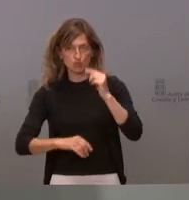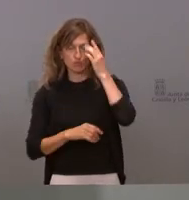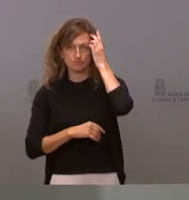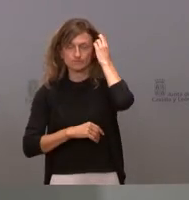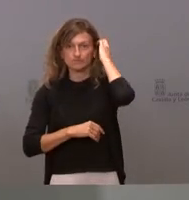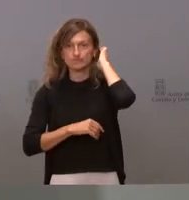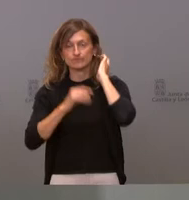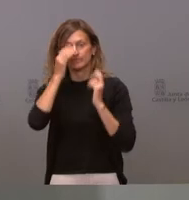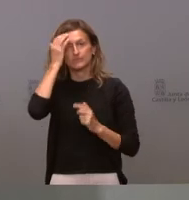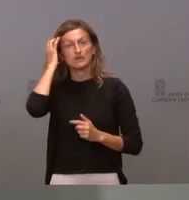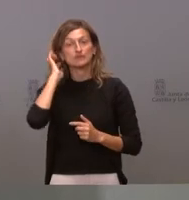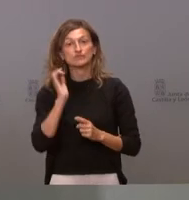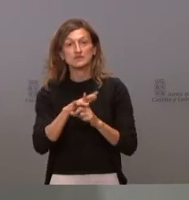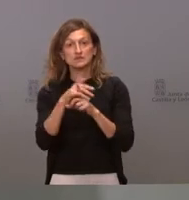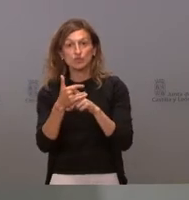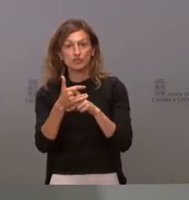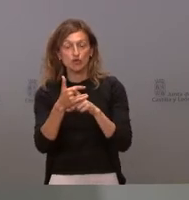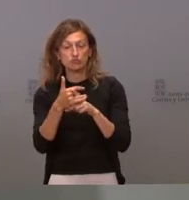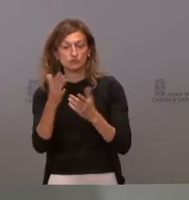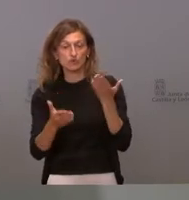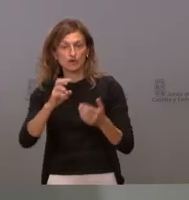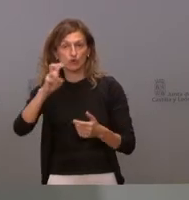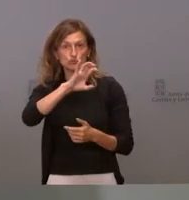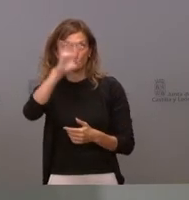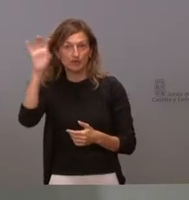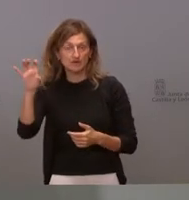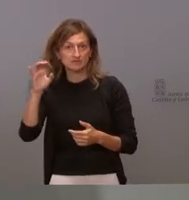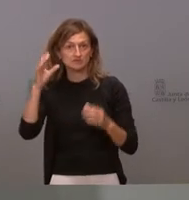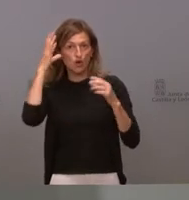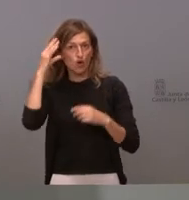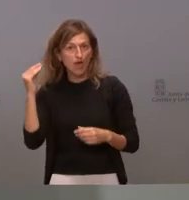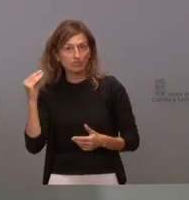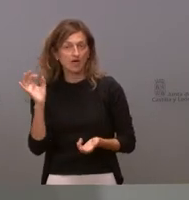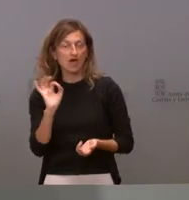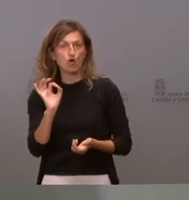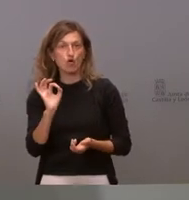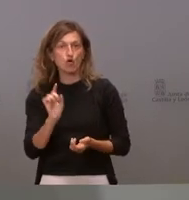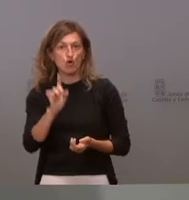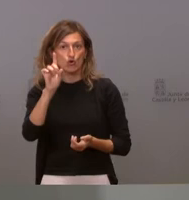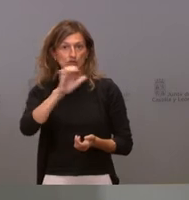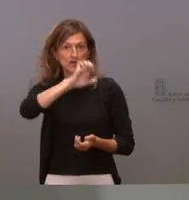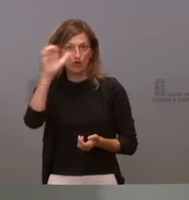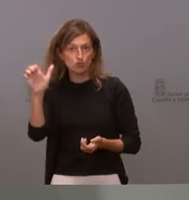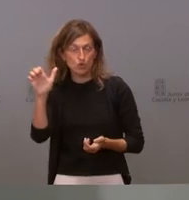no es una situación comparable a otros países como Holanda o países del norte de Europa en el cual el número de